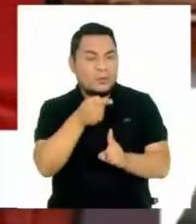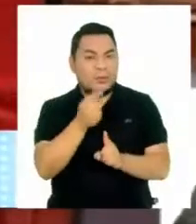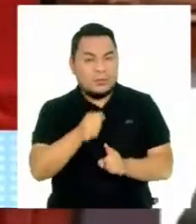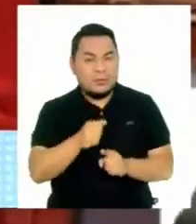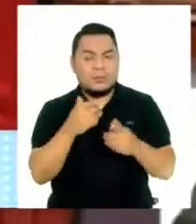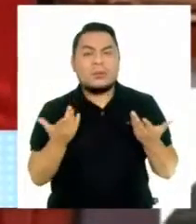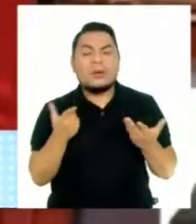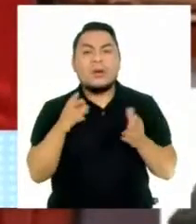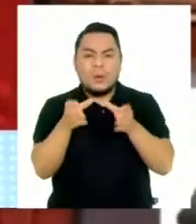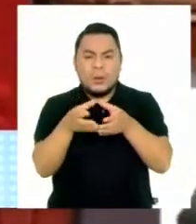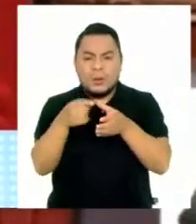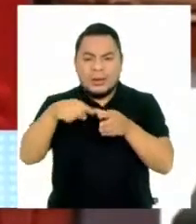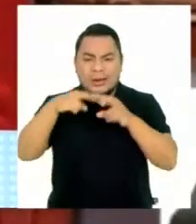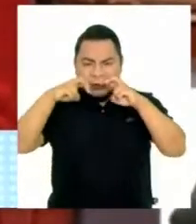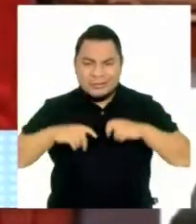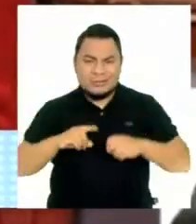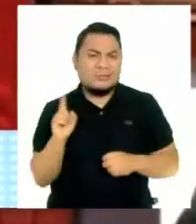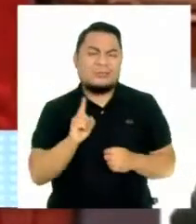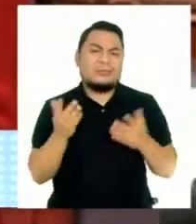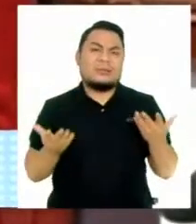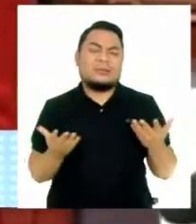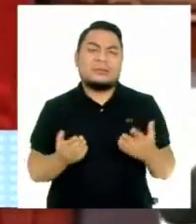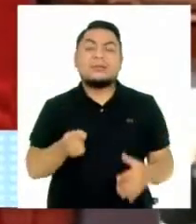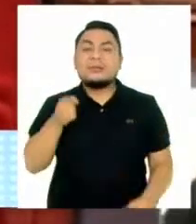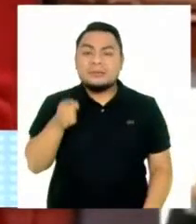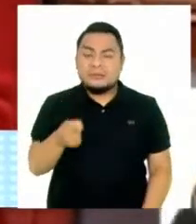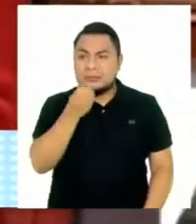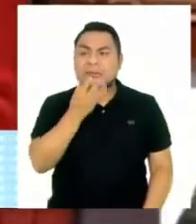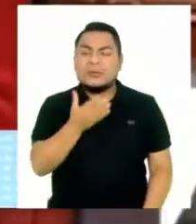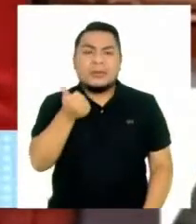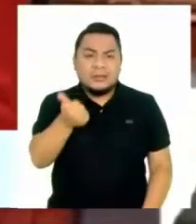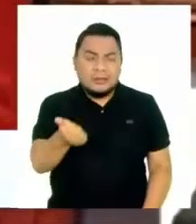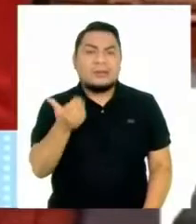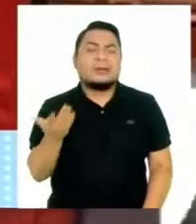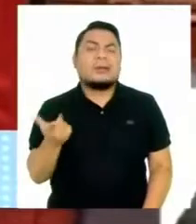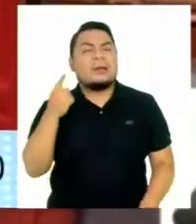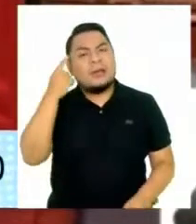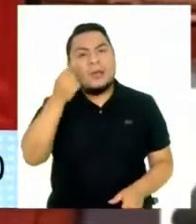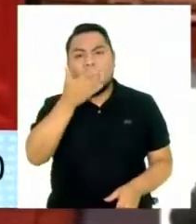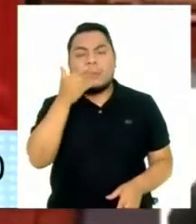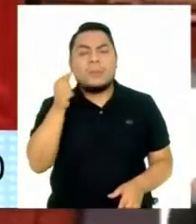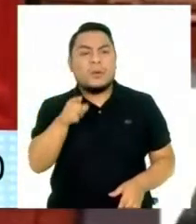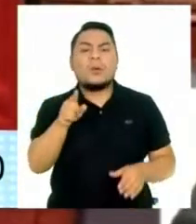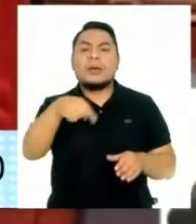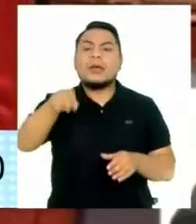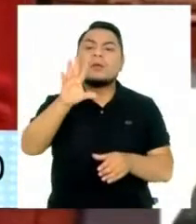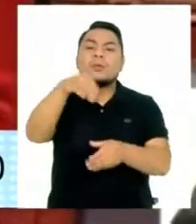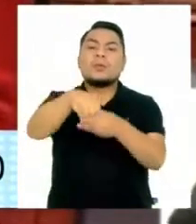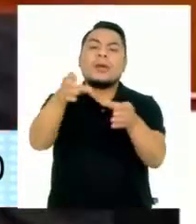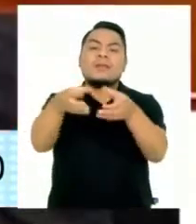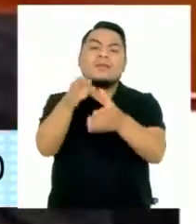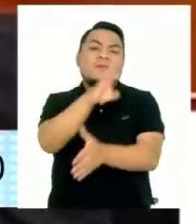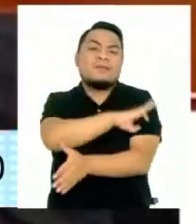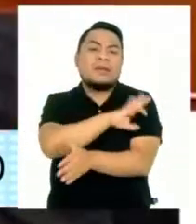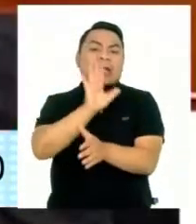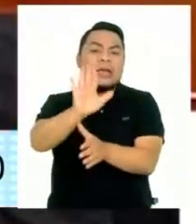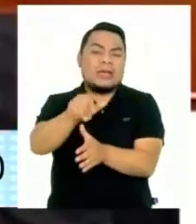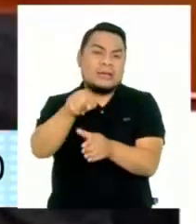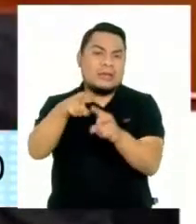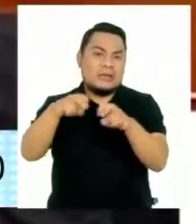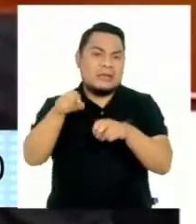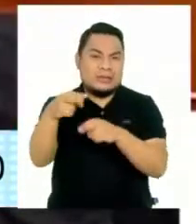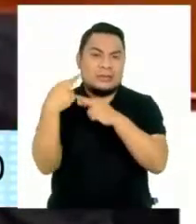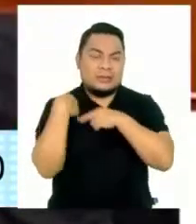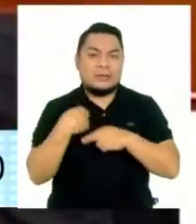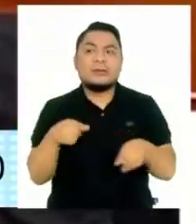conformación de una comisión investigadora en su defecto. Esto muy bien puede ser tratado vía una comisión de fiscalización. Nada cambió